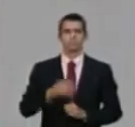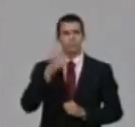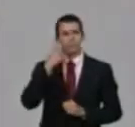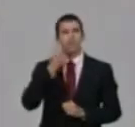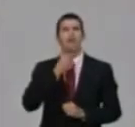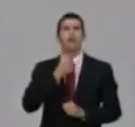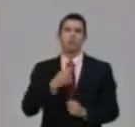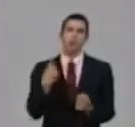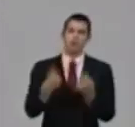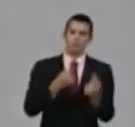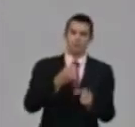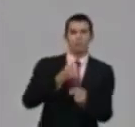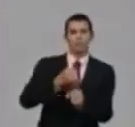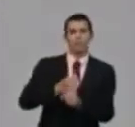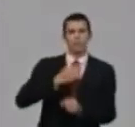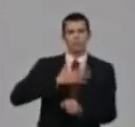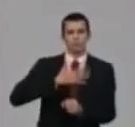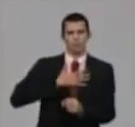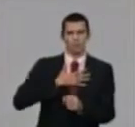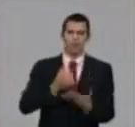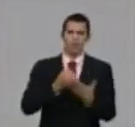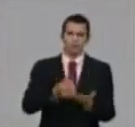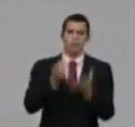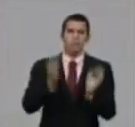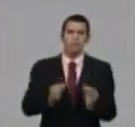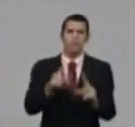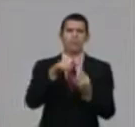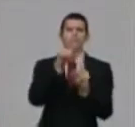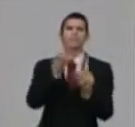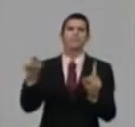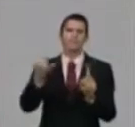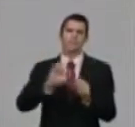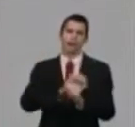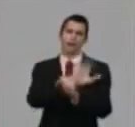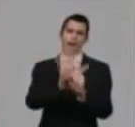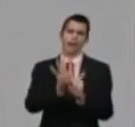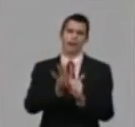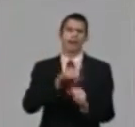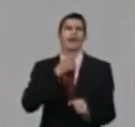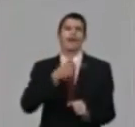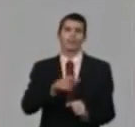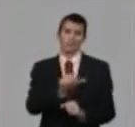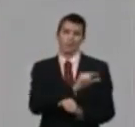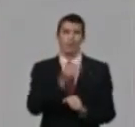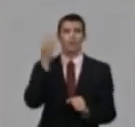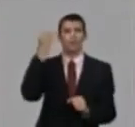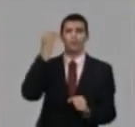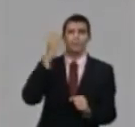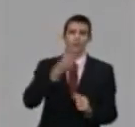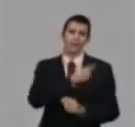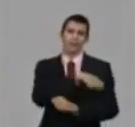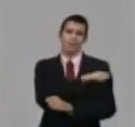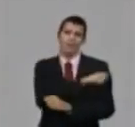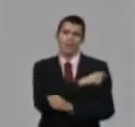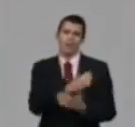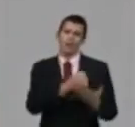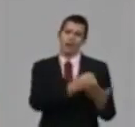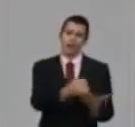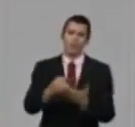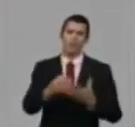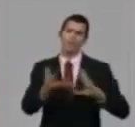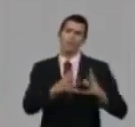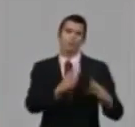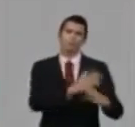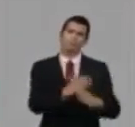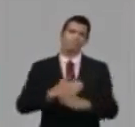a enfrentar el tema de la COVID, ayudan al tema de los servicios de la población, grupo de... O sea, ahí van con